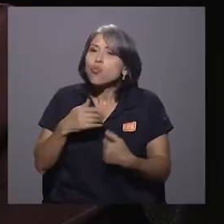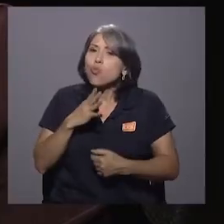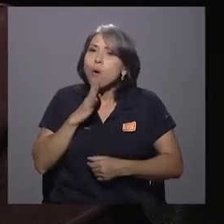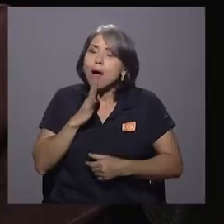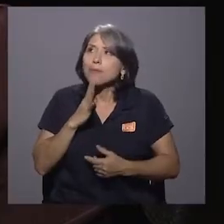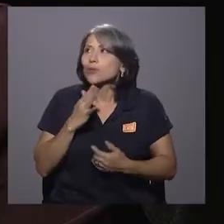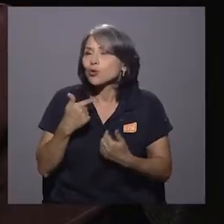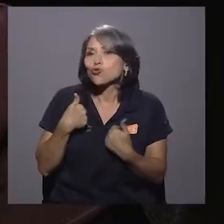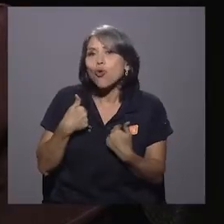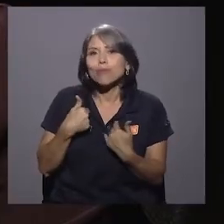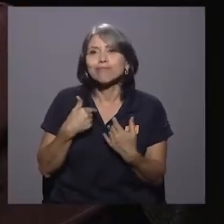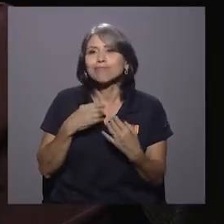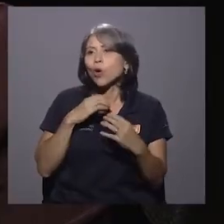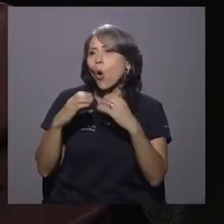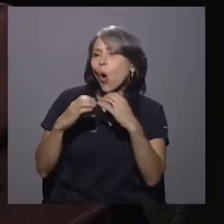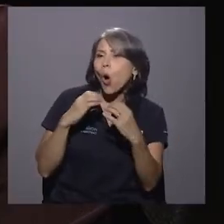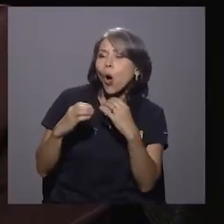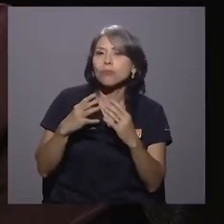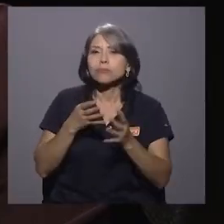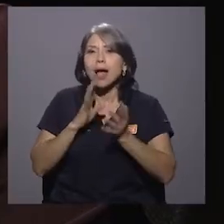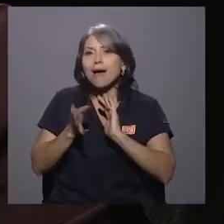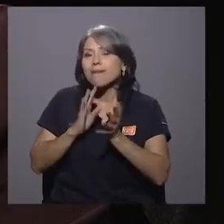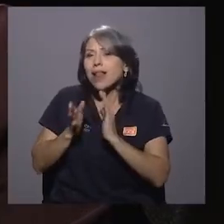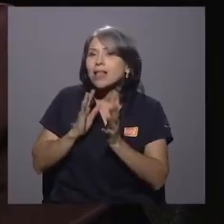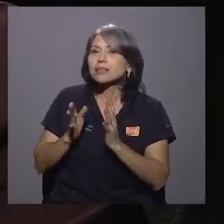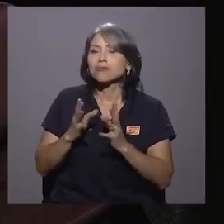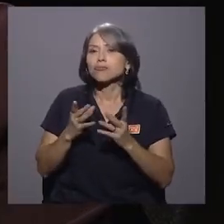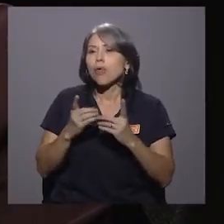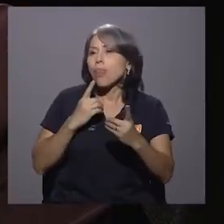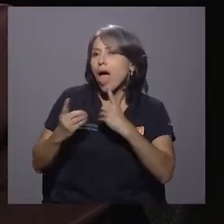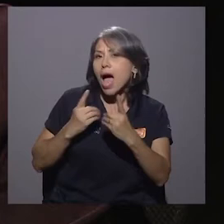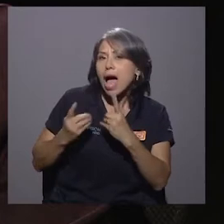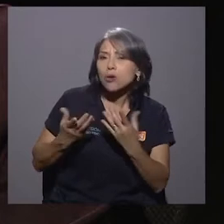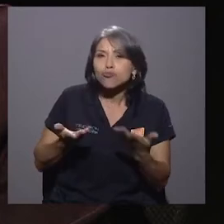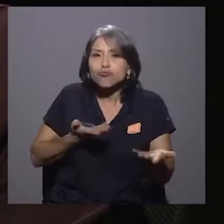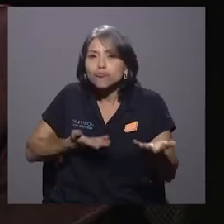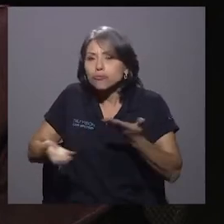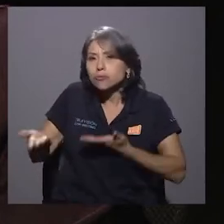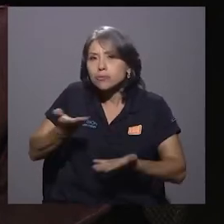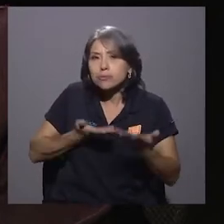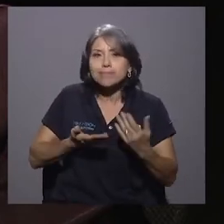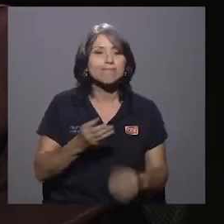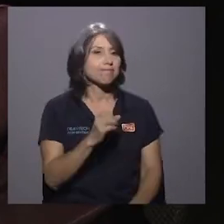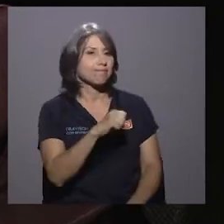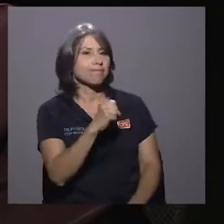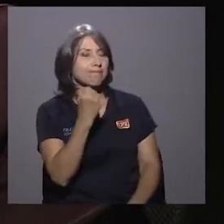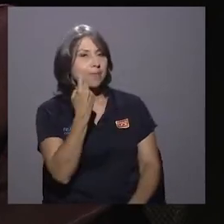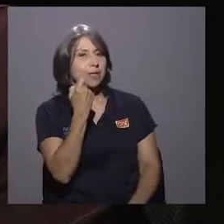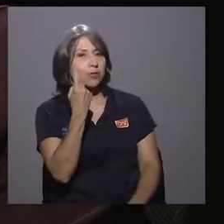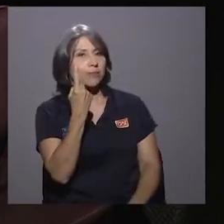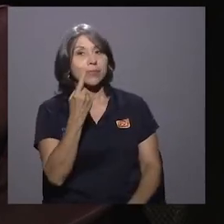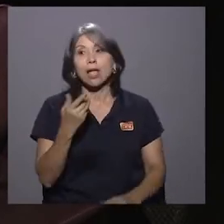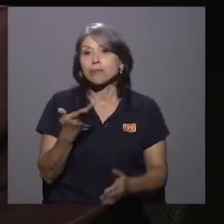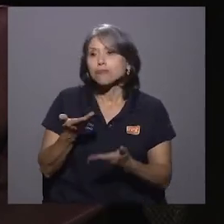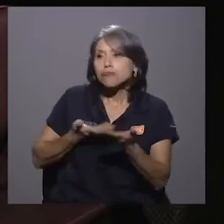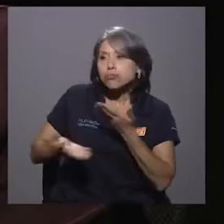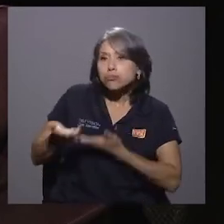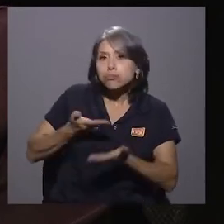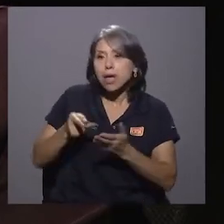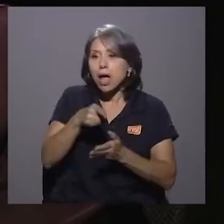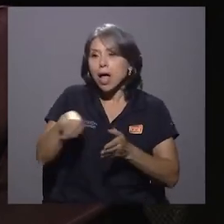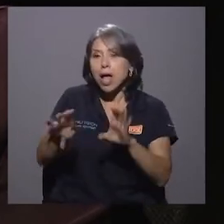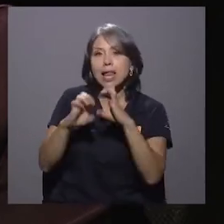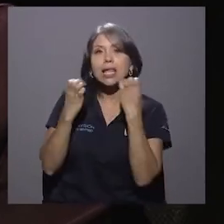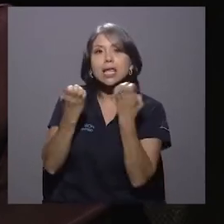Yo soy de conversar mucho, de hablar, de buscar el diálogo, de que el equipo humano sienta que puede contar